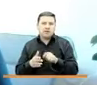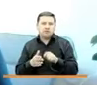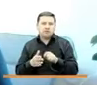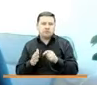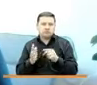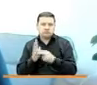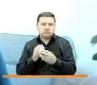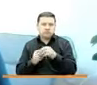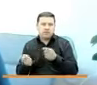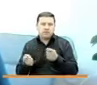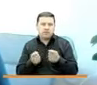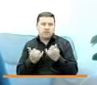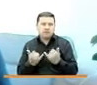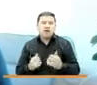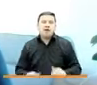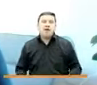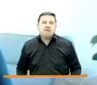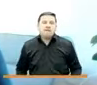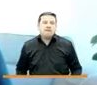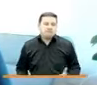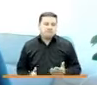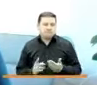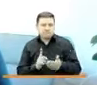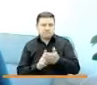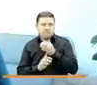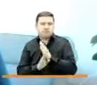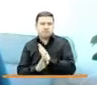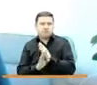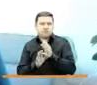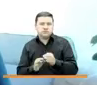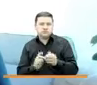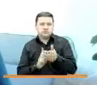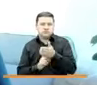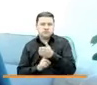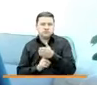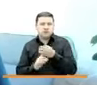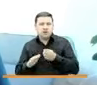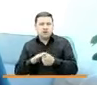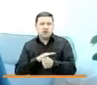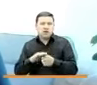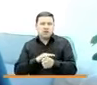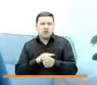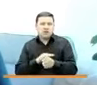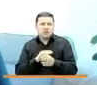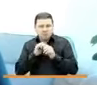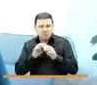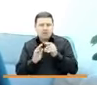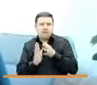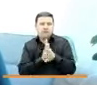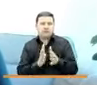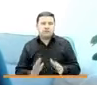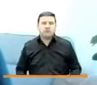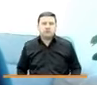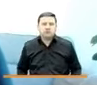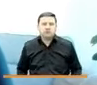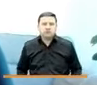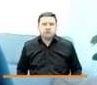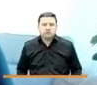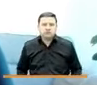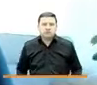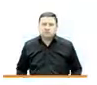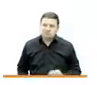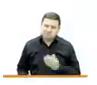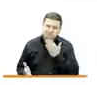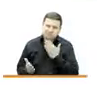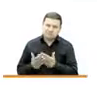que está manejando actualmente para la protección, seguridad, acceso y difusión de la información. Bueno, muchísimas